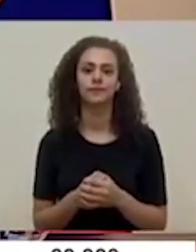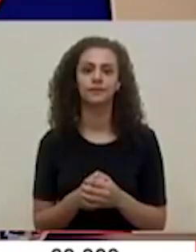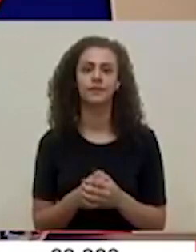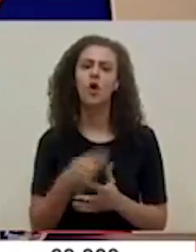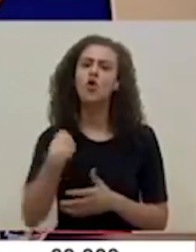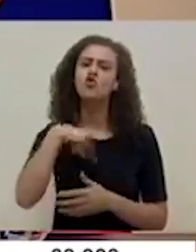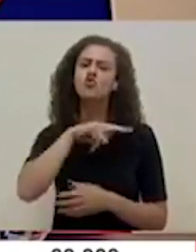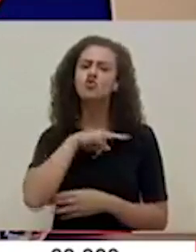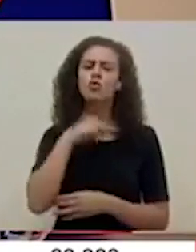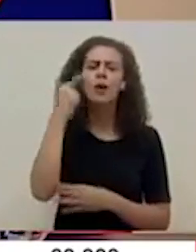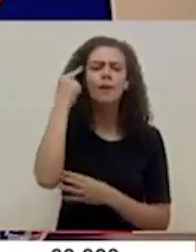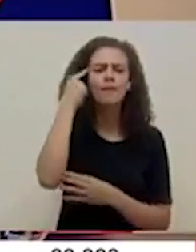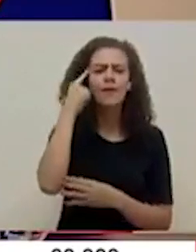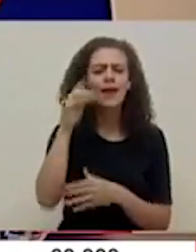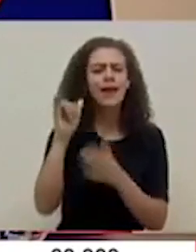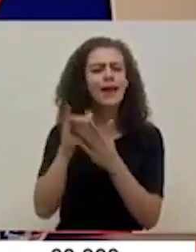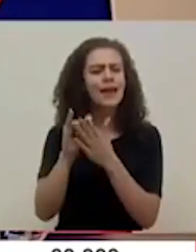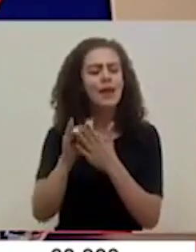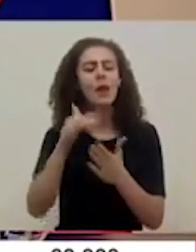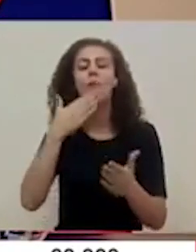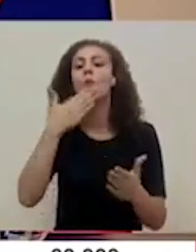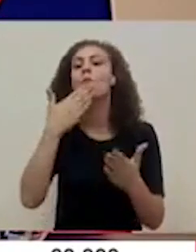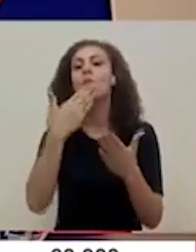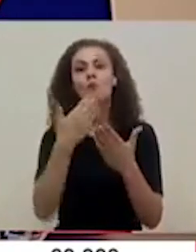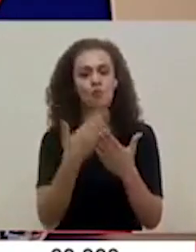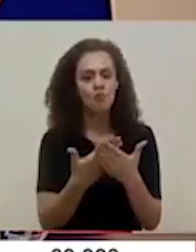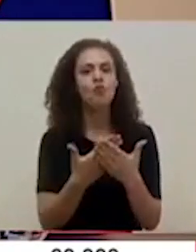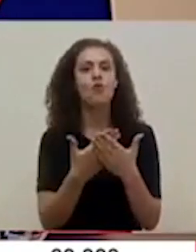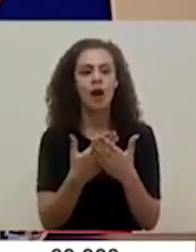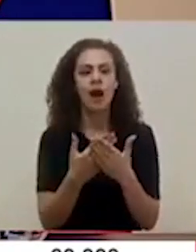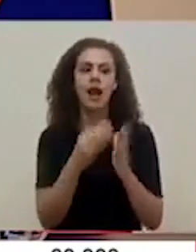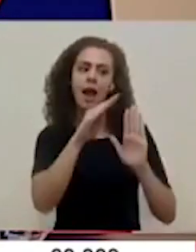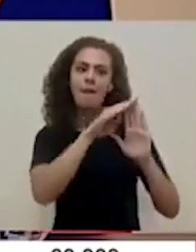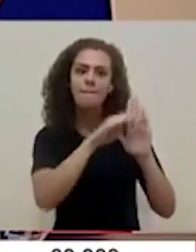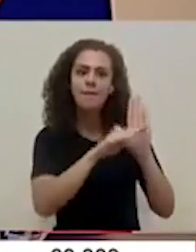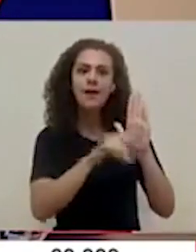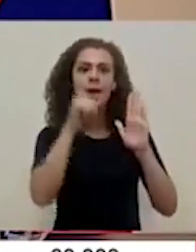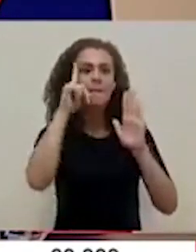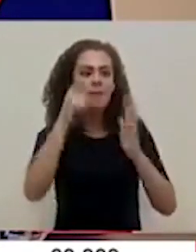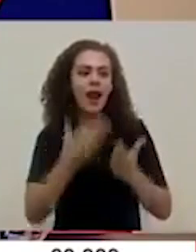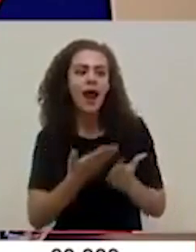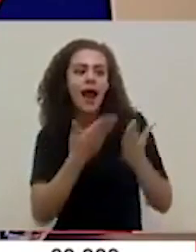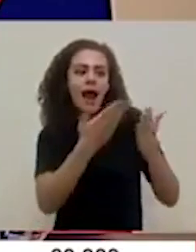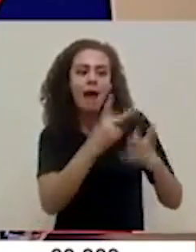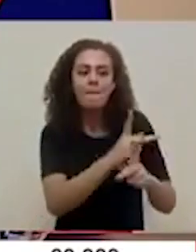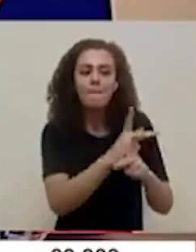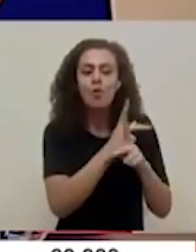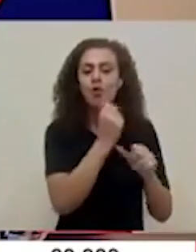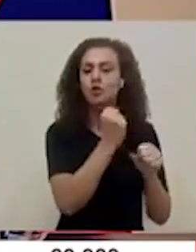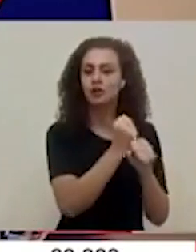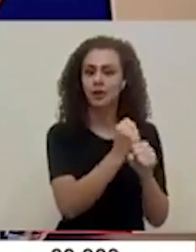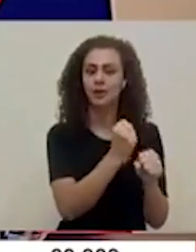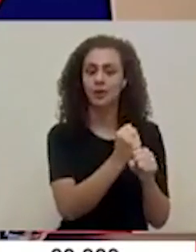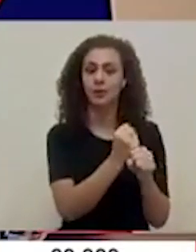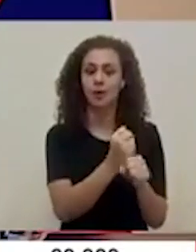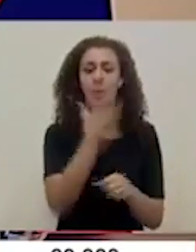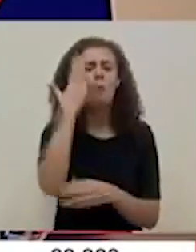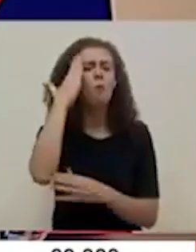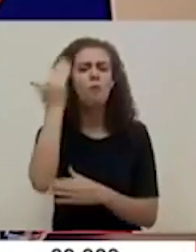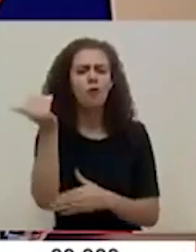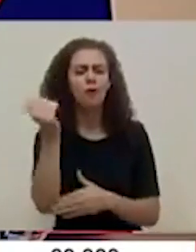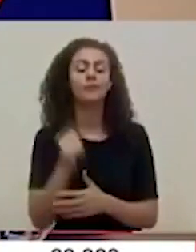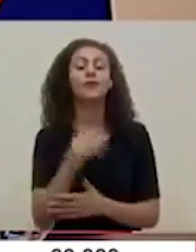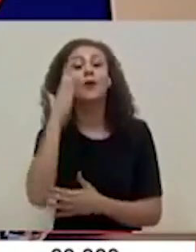Nosotros consideramos que esta es una muy buena medida para contribuir a la protección del empleo, porque,